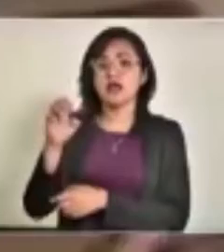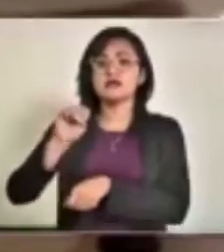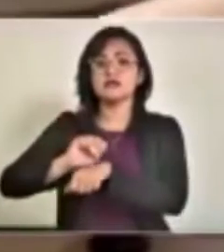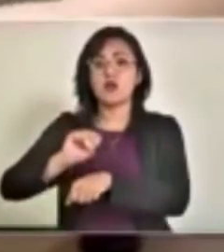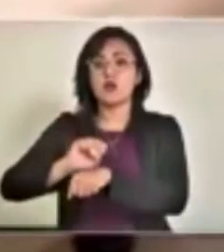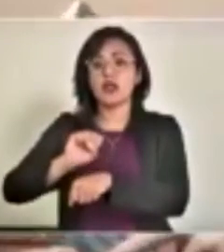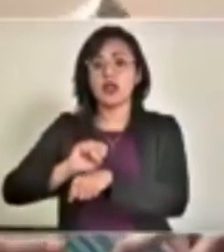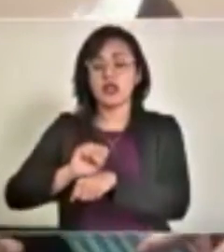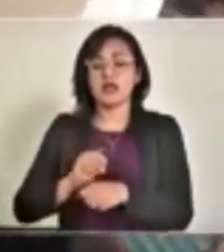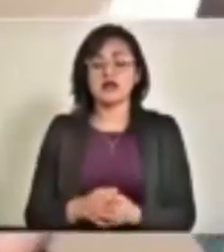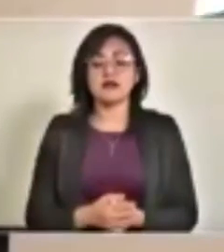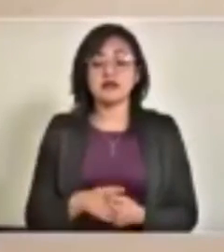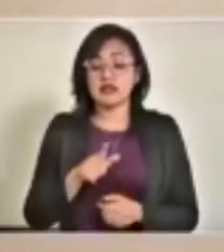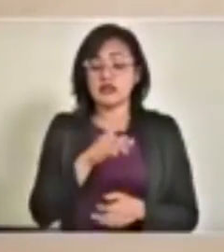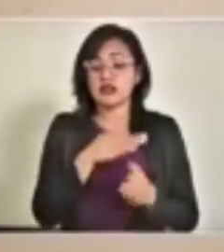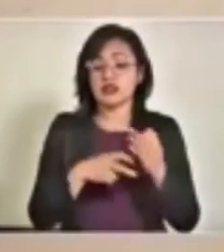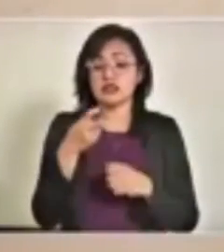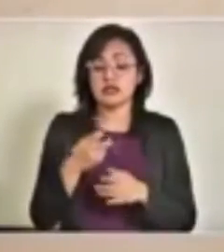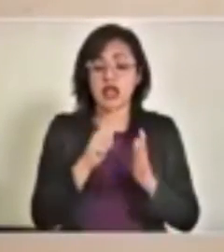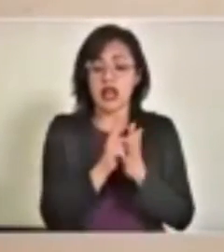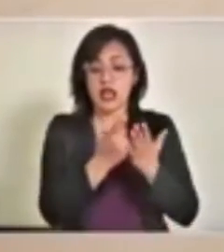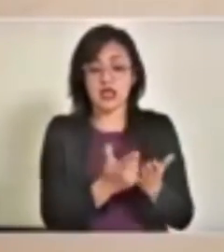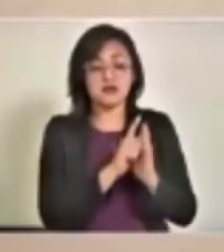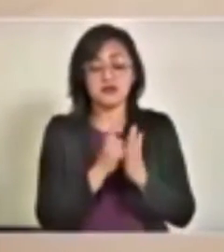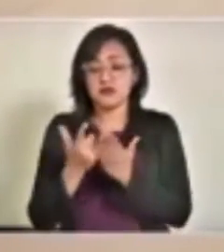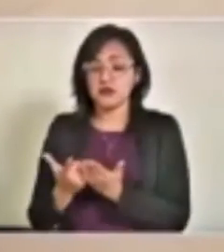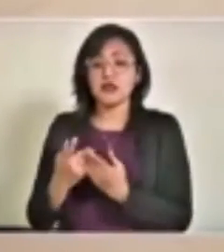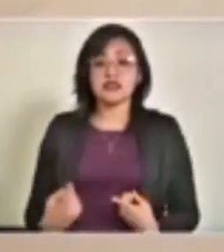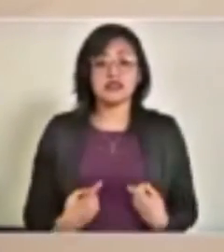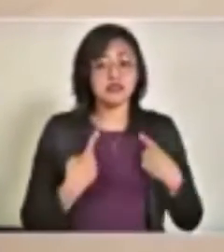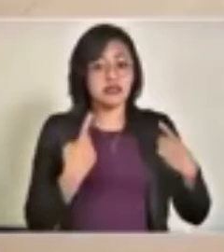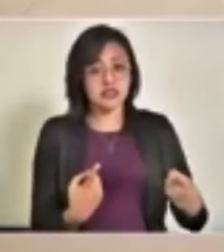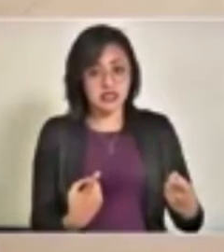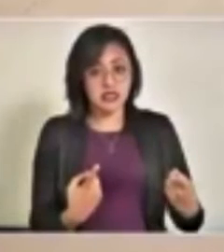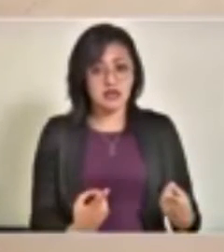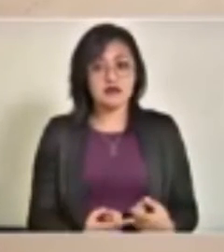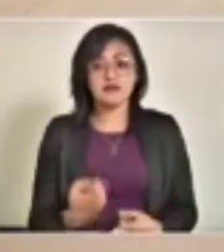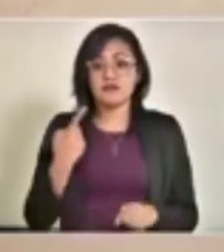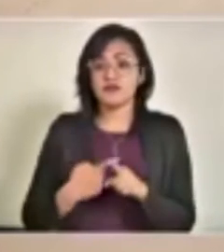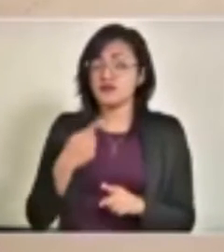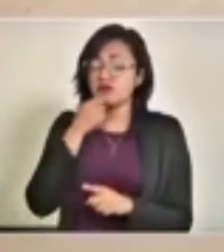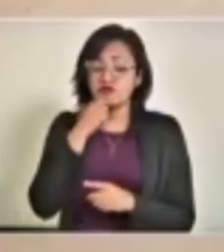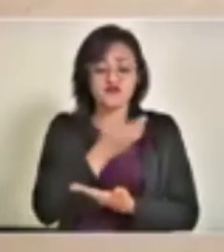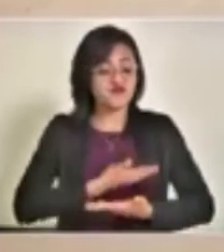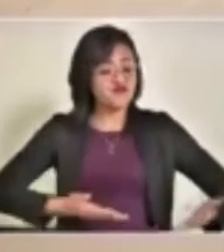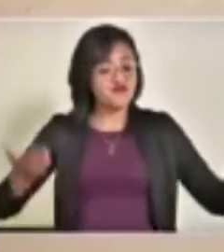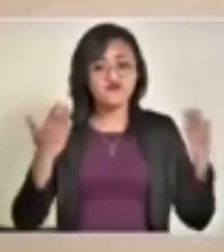Estos libros de texto estarán en manos de nuestros niños,